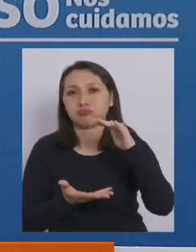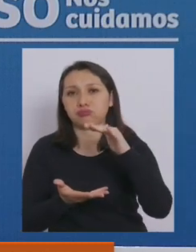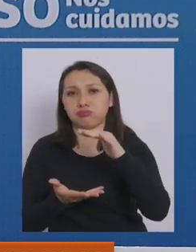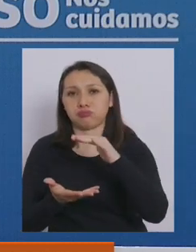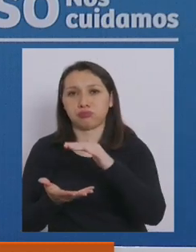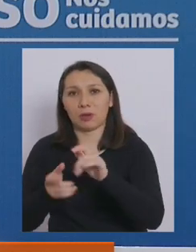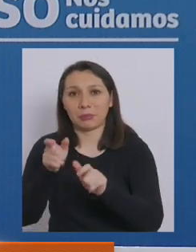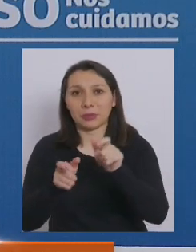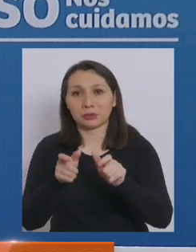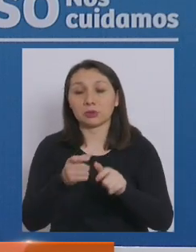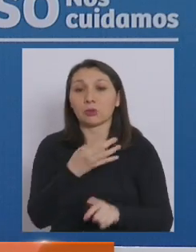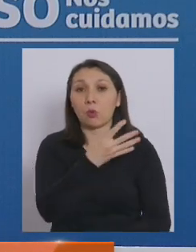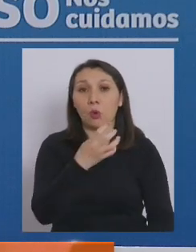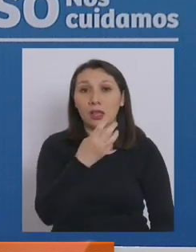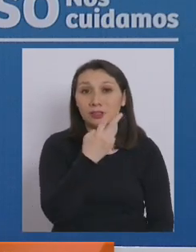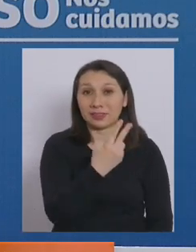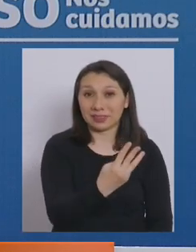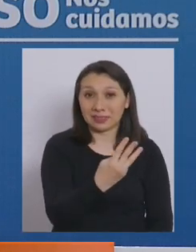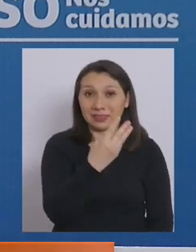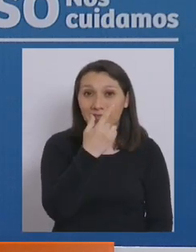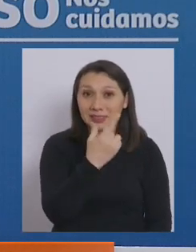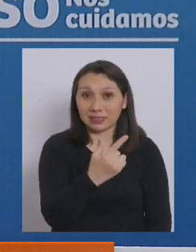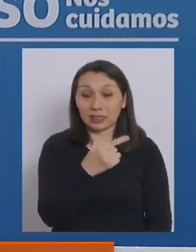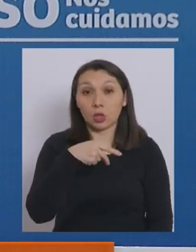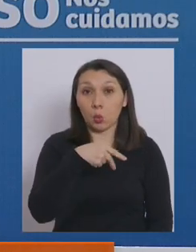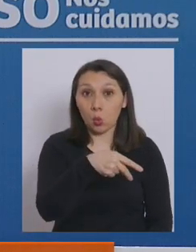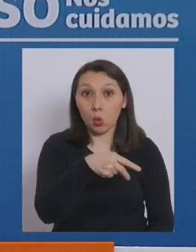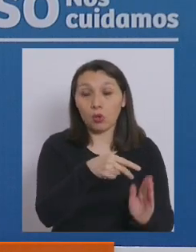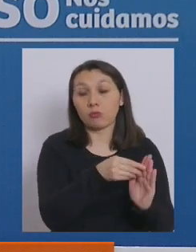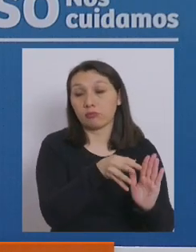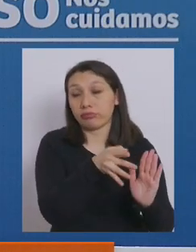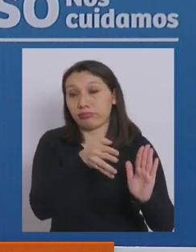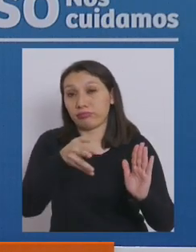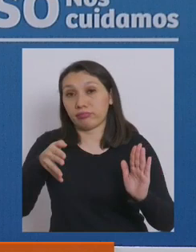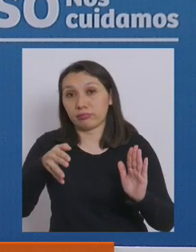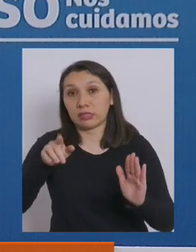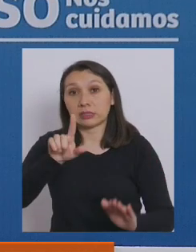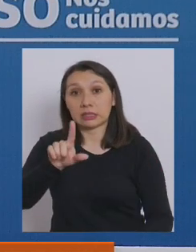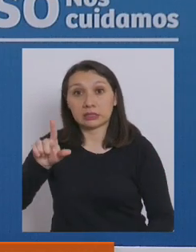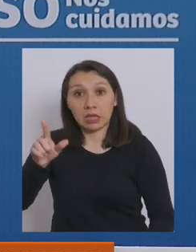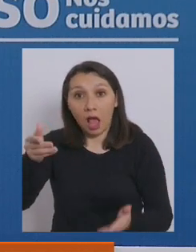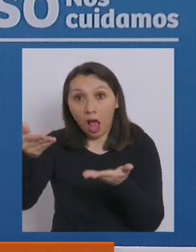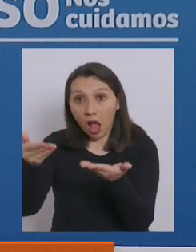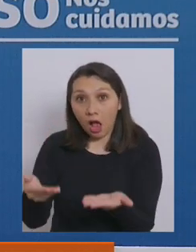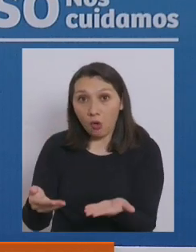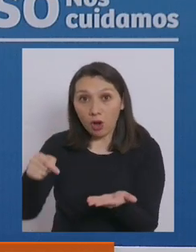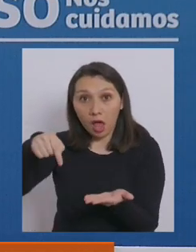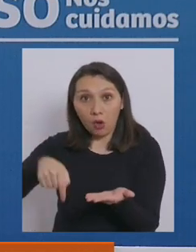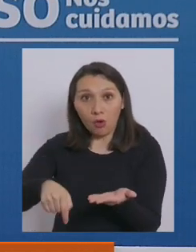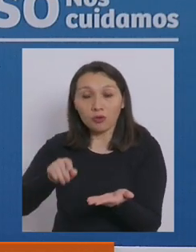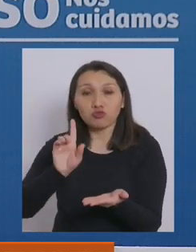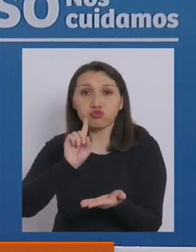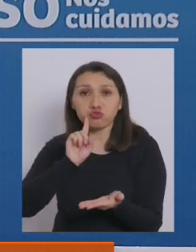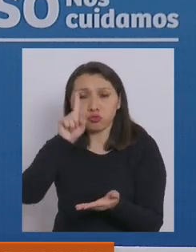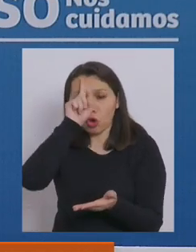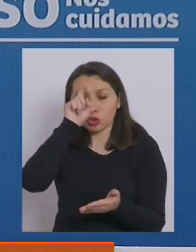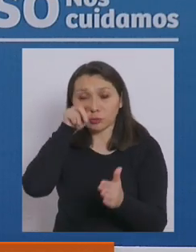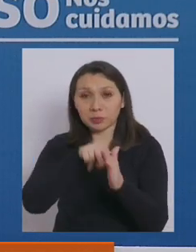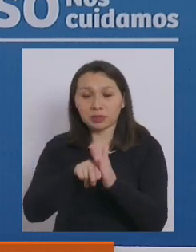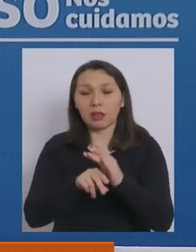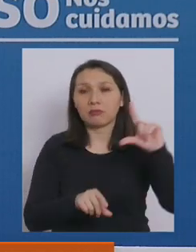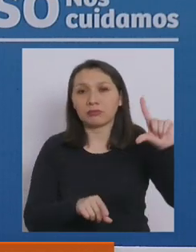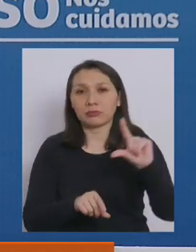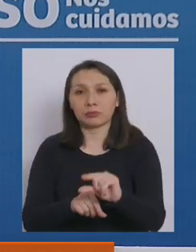disminución de 437 en junio a 77 pacientes hoy día, tenemos una